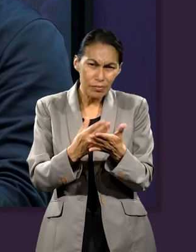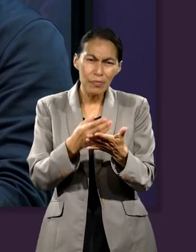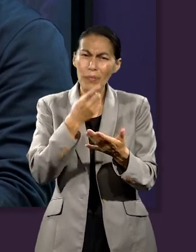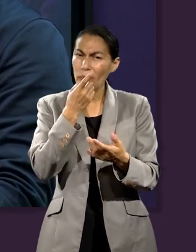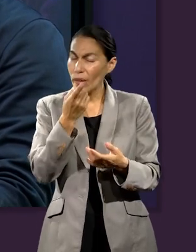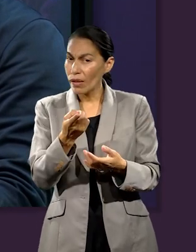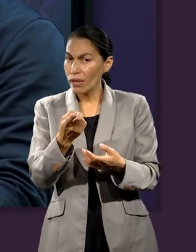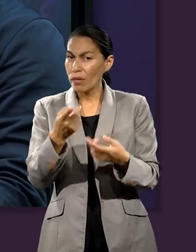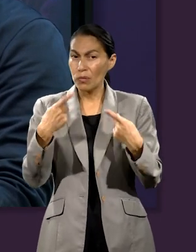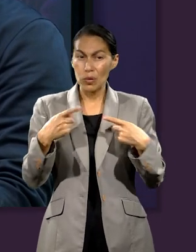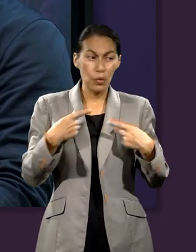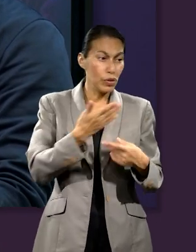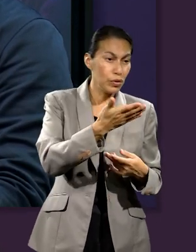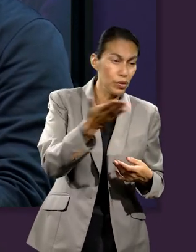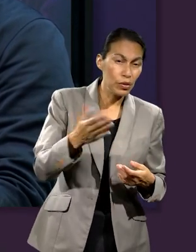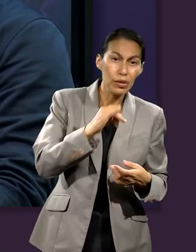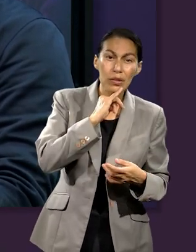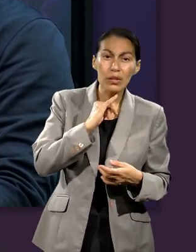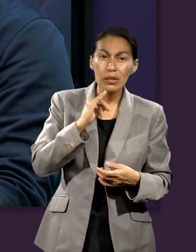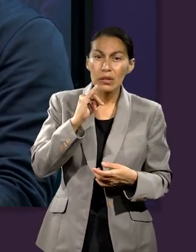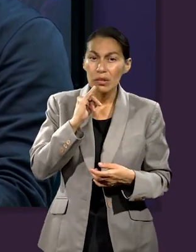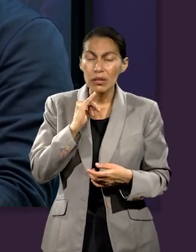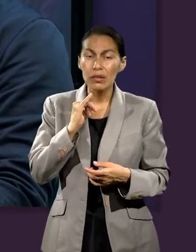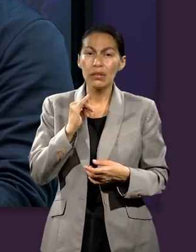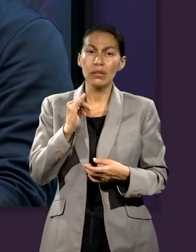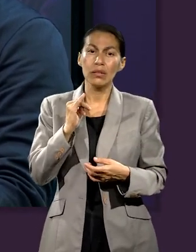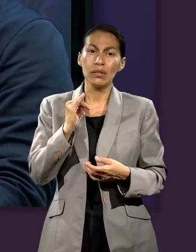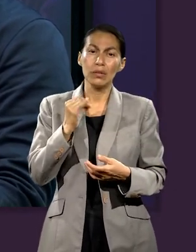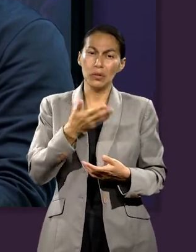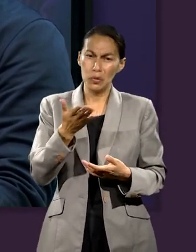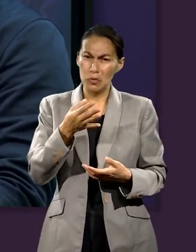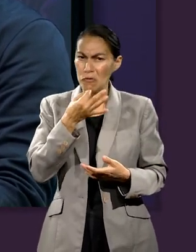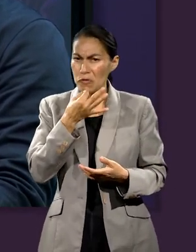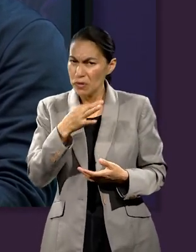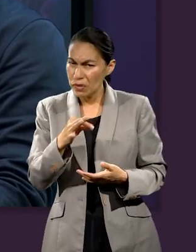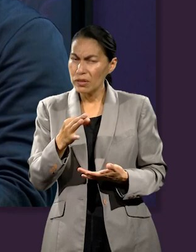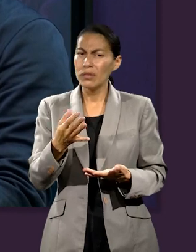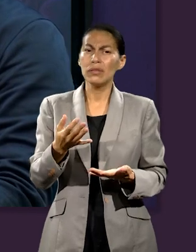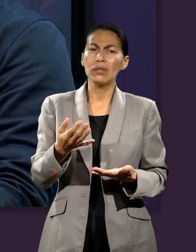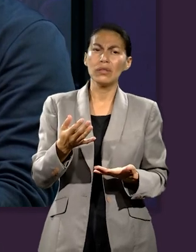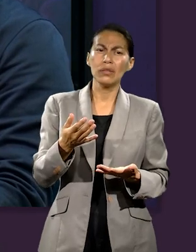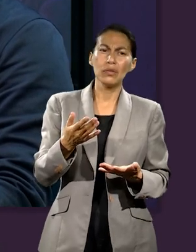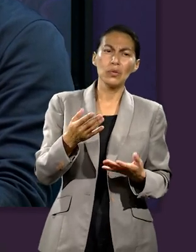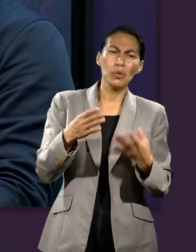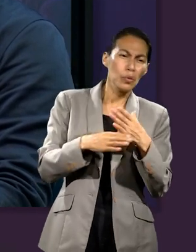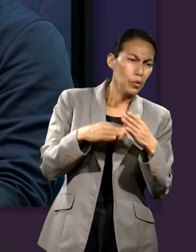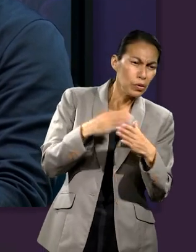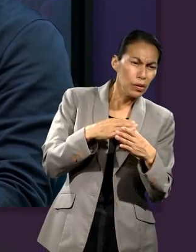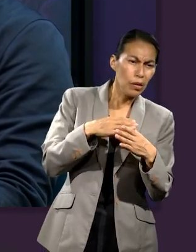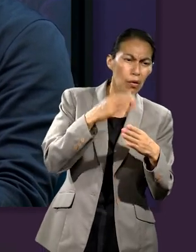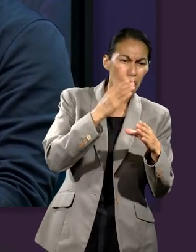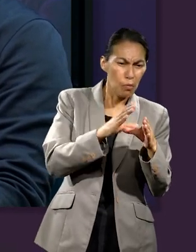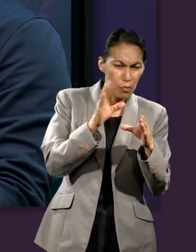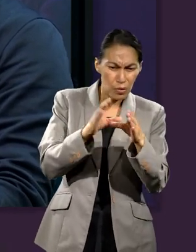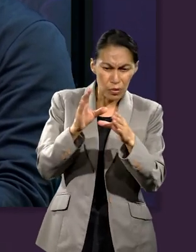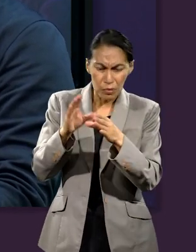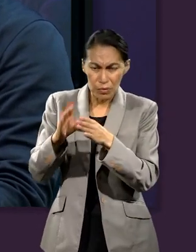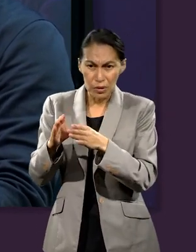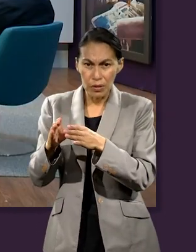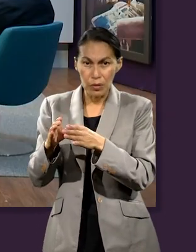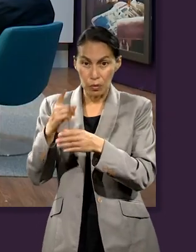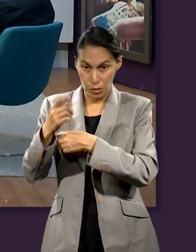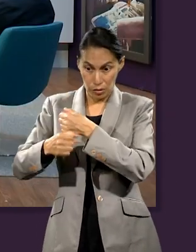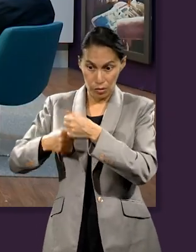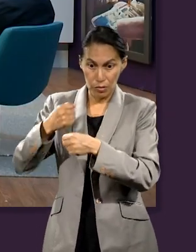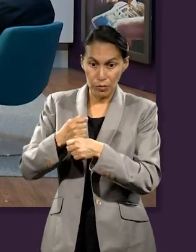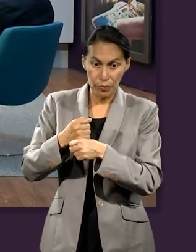que el pueblo de Israel tenía ciertas festividades y ciertos requisitos que tenían que cumplir al año